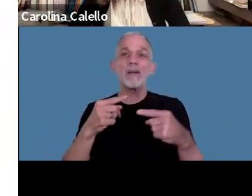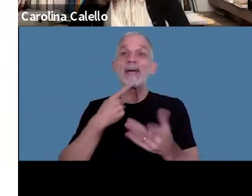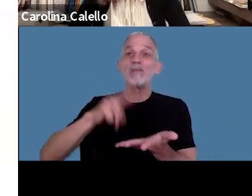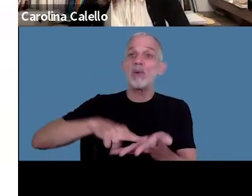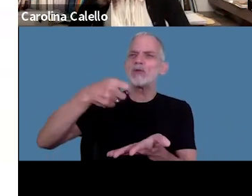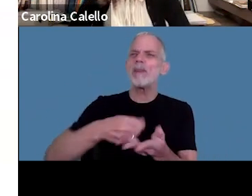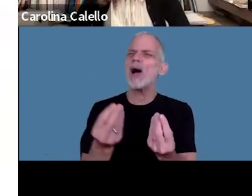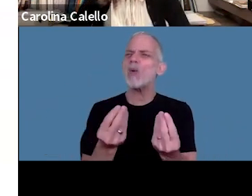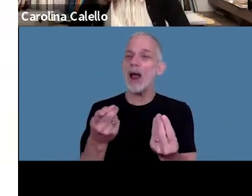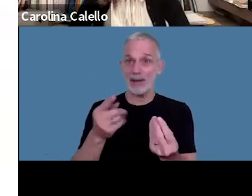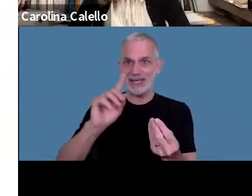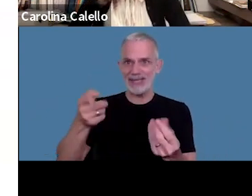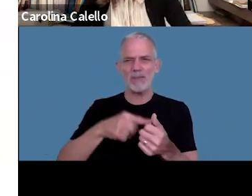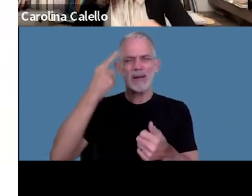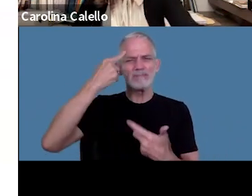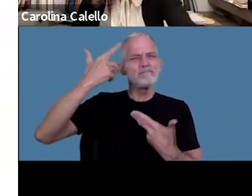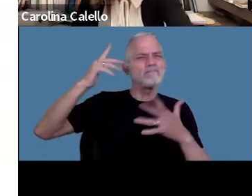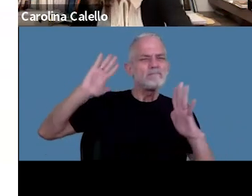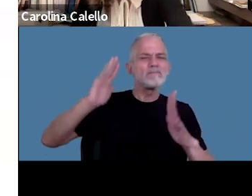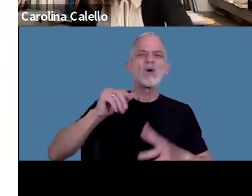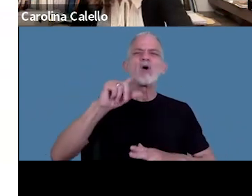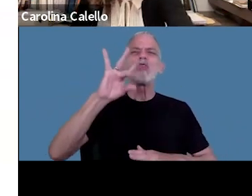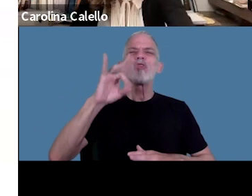como para las presunciones de dolo